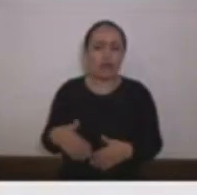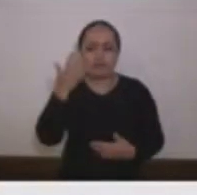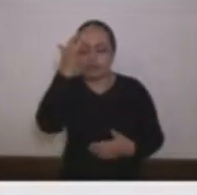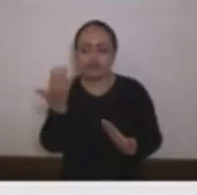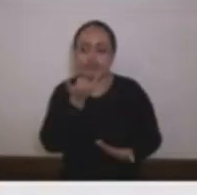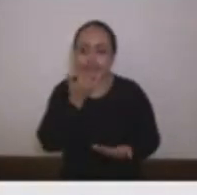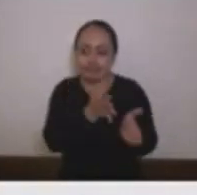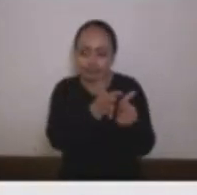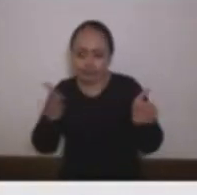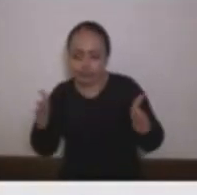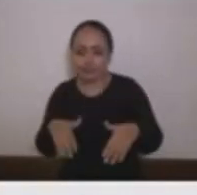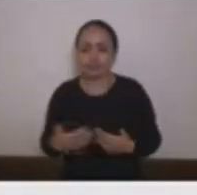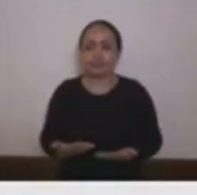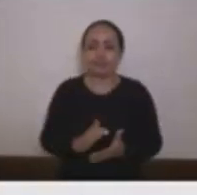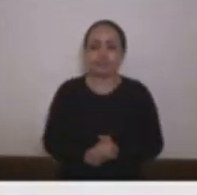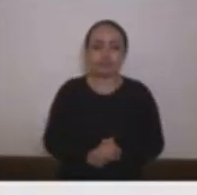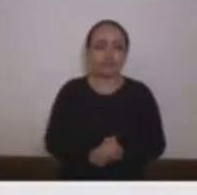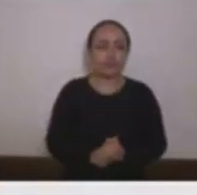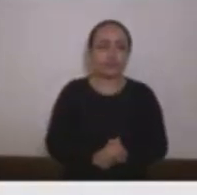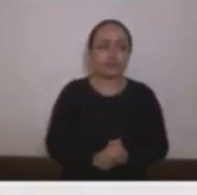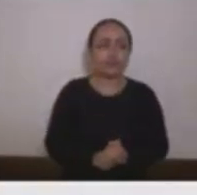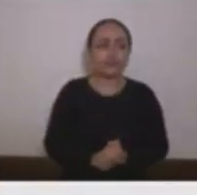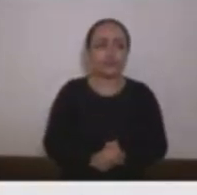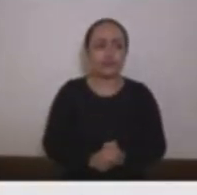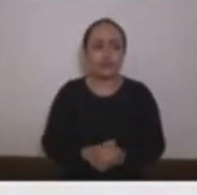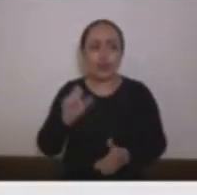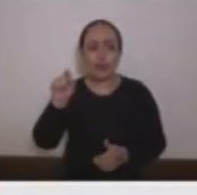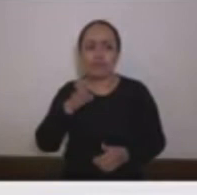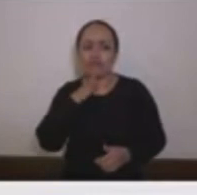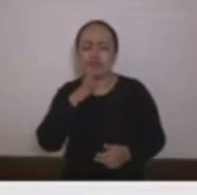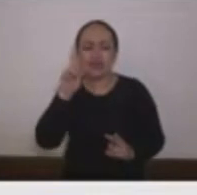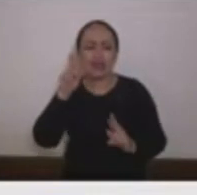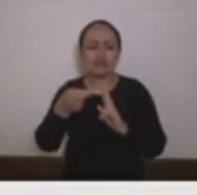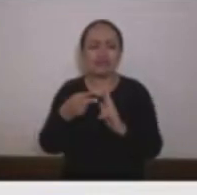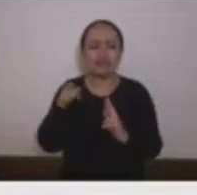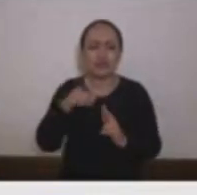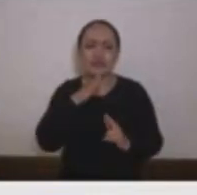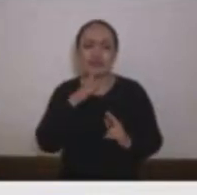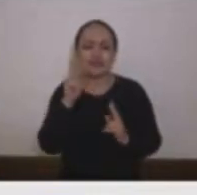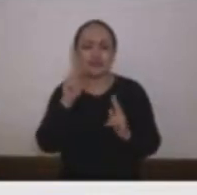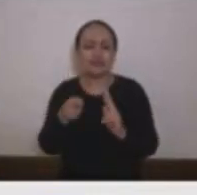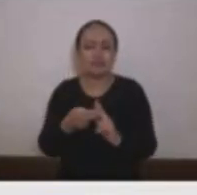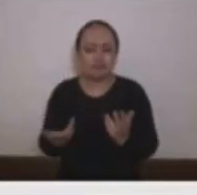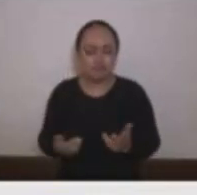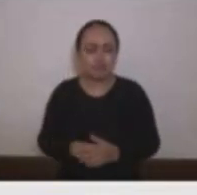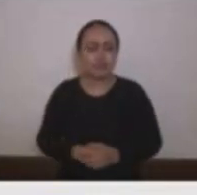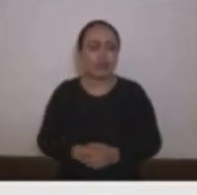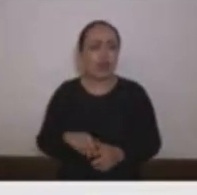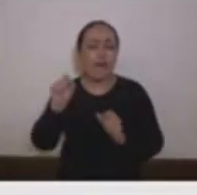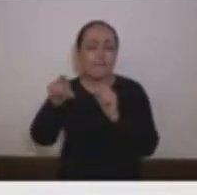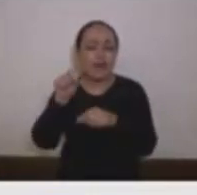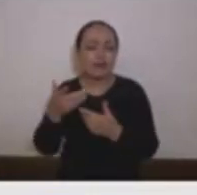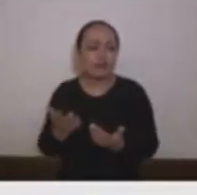Municipal de Envigado durante el periodo comprendido entre el 22 de agosto del 2019 hasta el 31 de diciembre del 2019 quiero preguntarle si